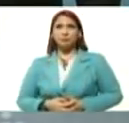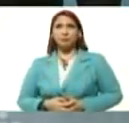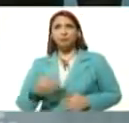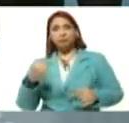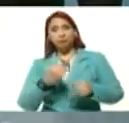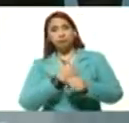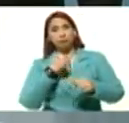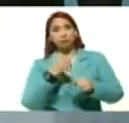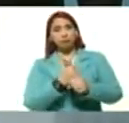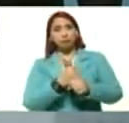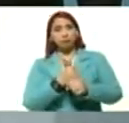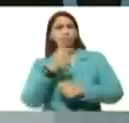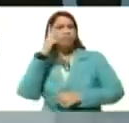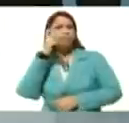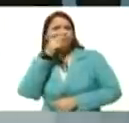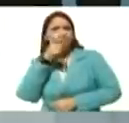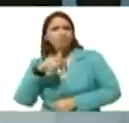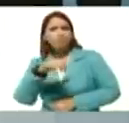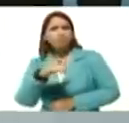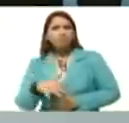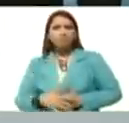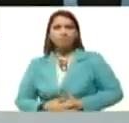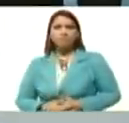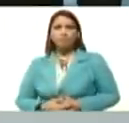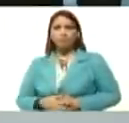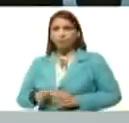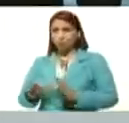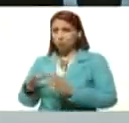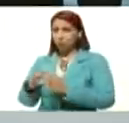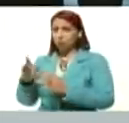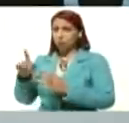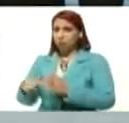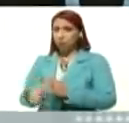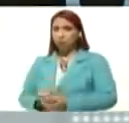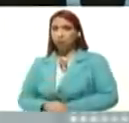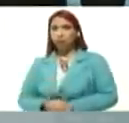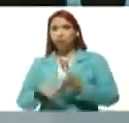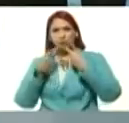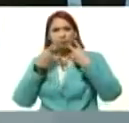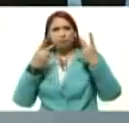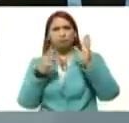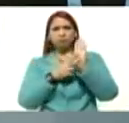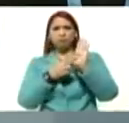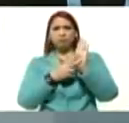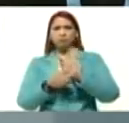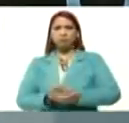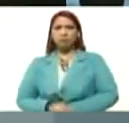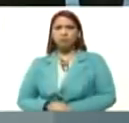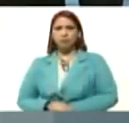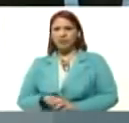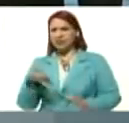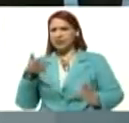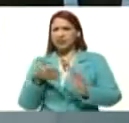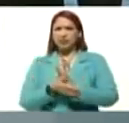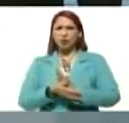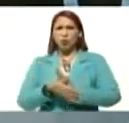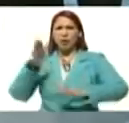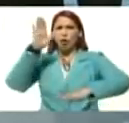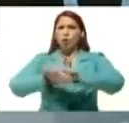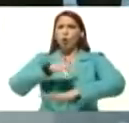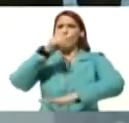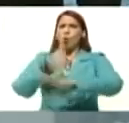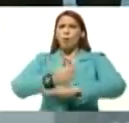trabajo, de escuchar al pueblo, y por otro lado, decir la verdad, sobre los culpables,